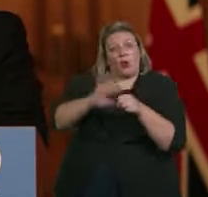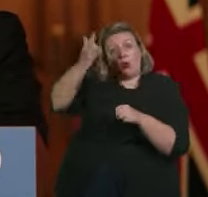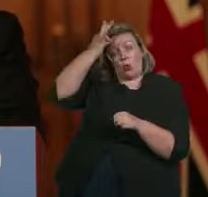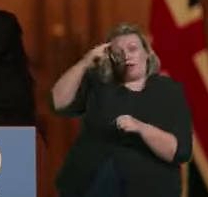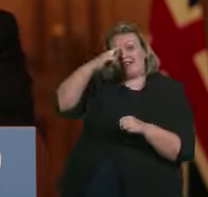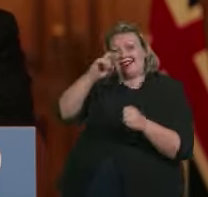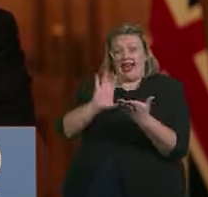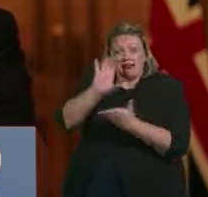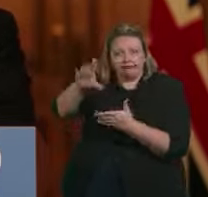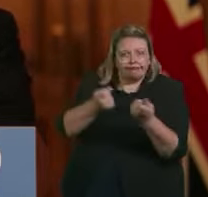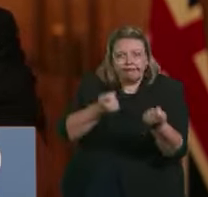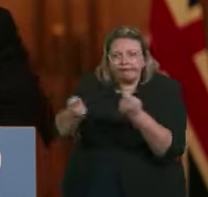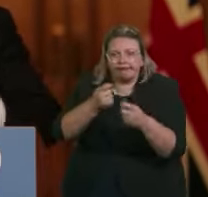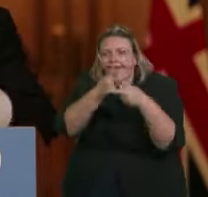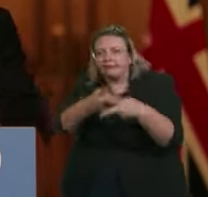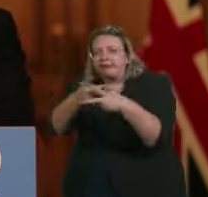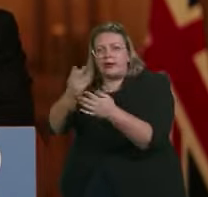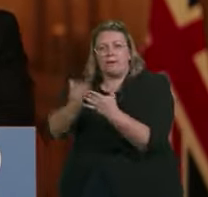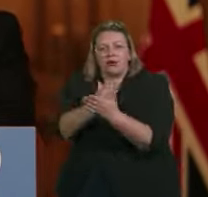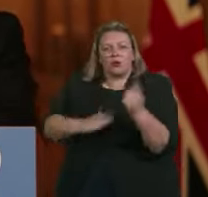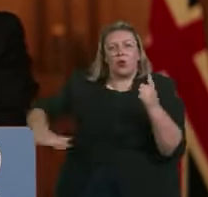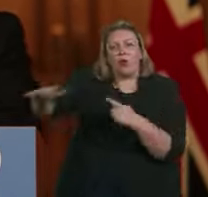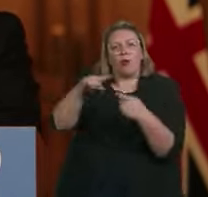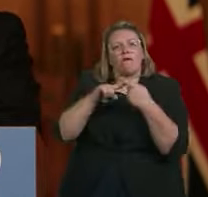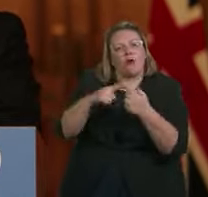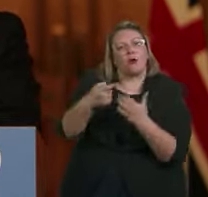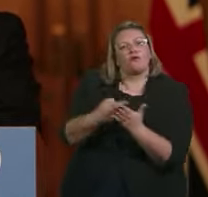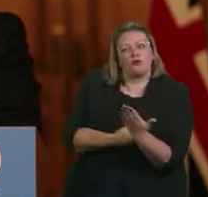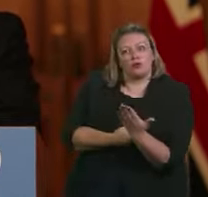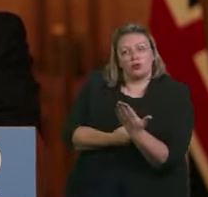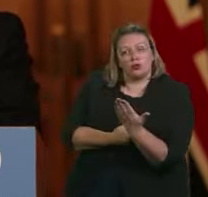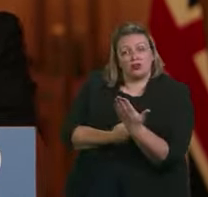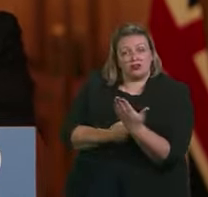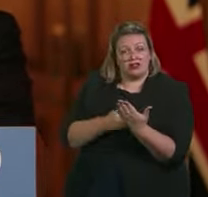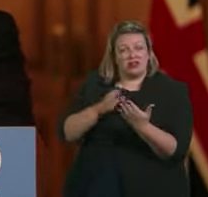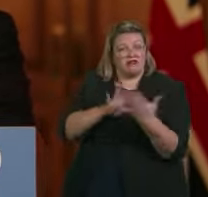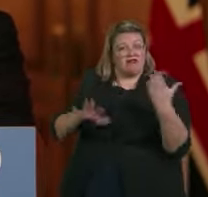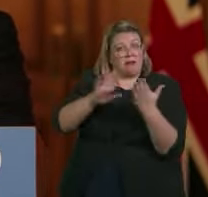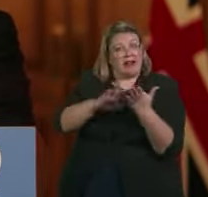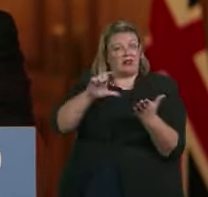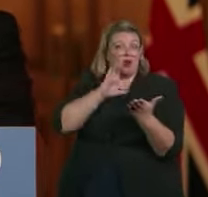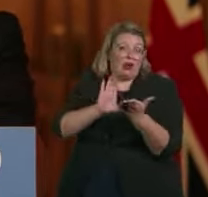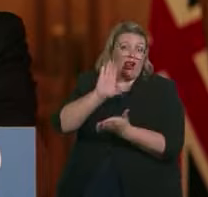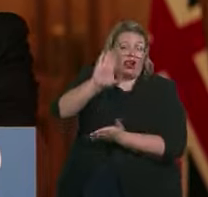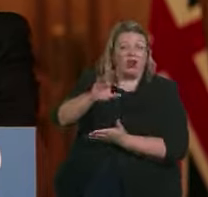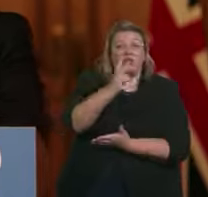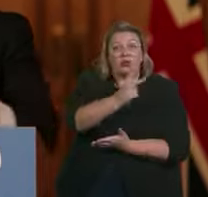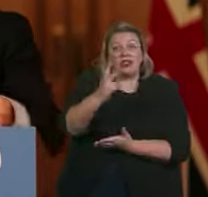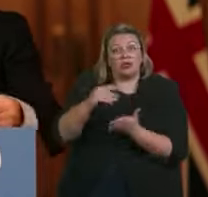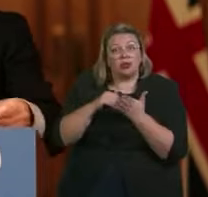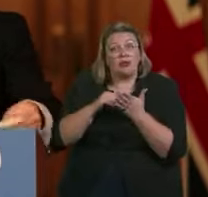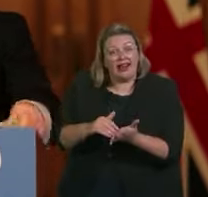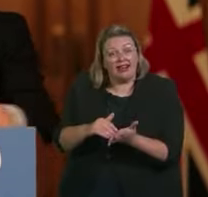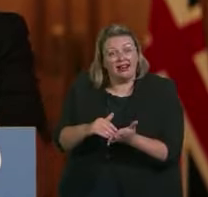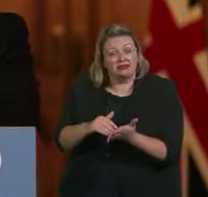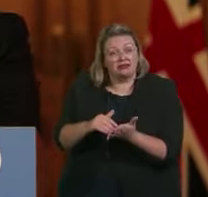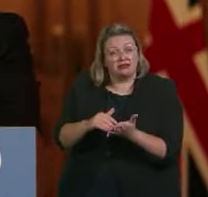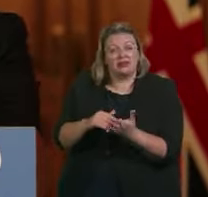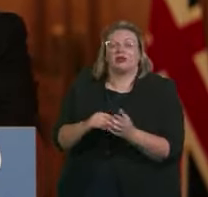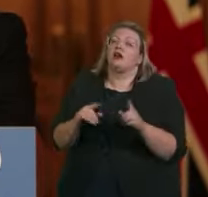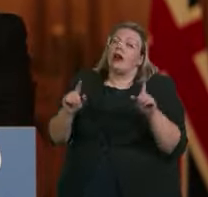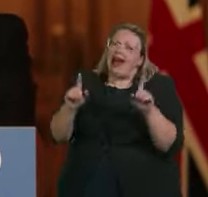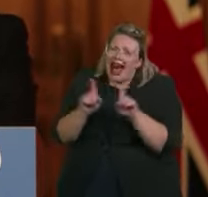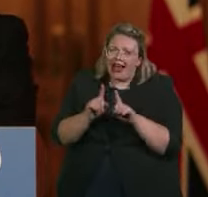cumplir las restricciones. Grand Manchester recibirá 22 millones de libras de esto. Y eso se suma a los 1.000 millones de libras